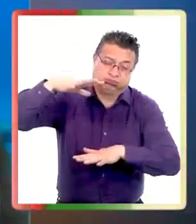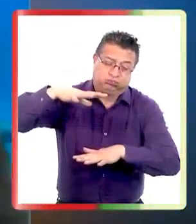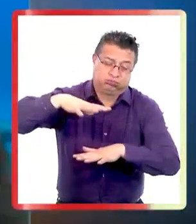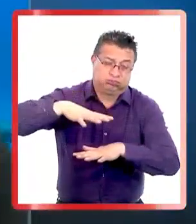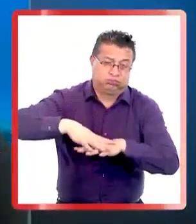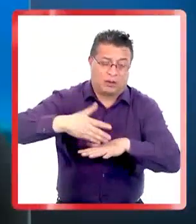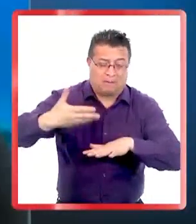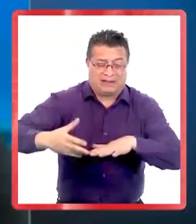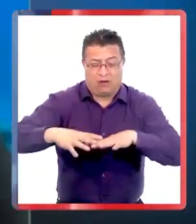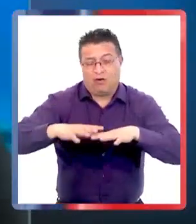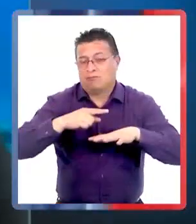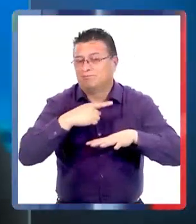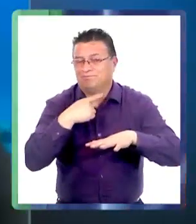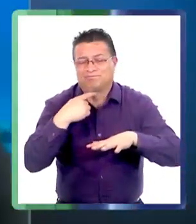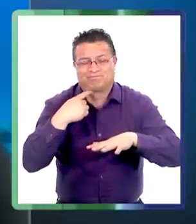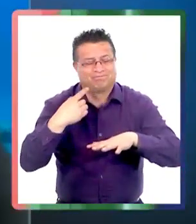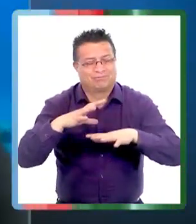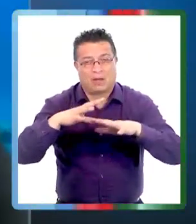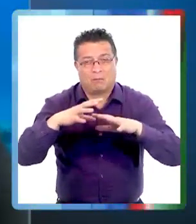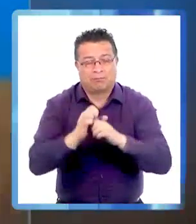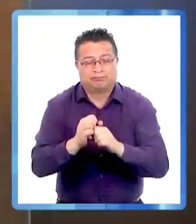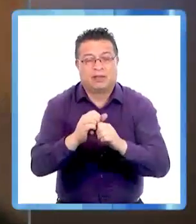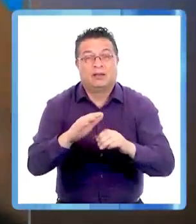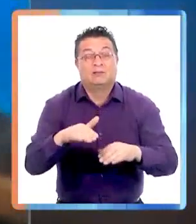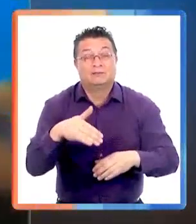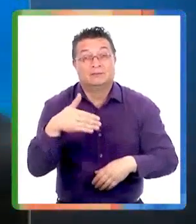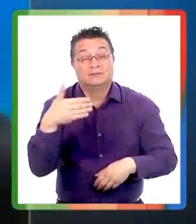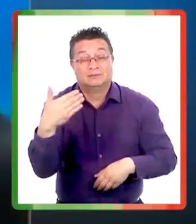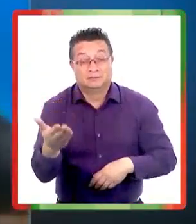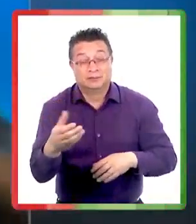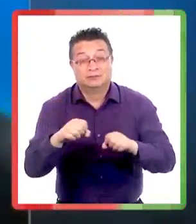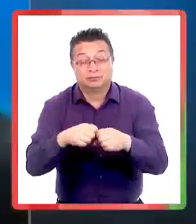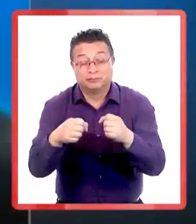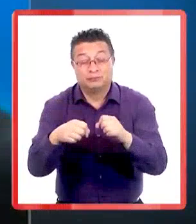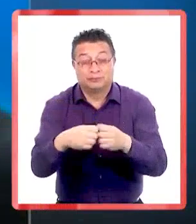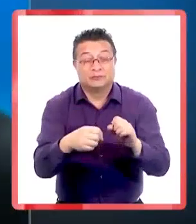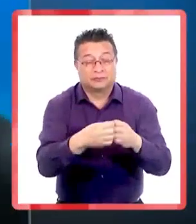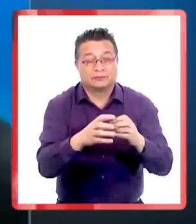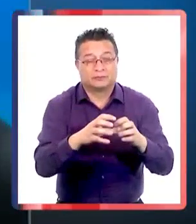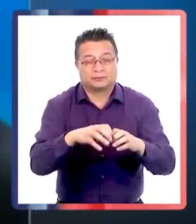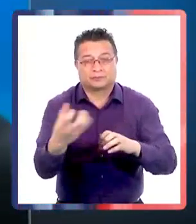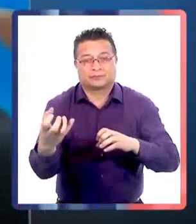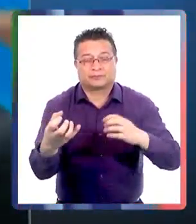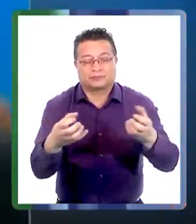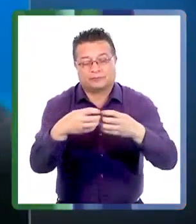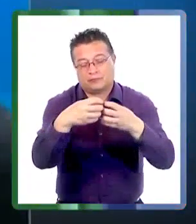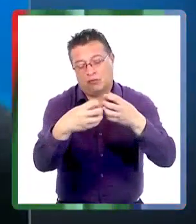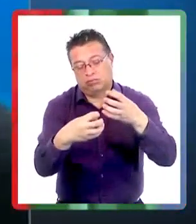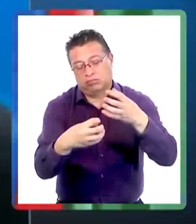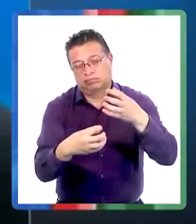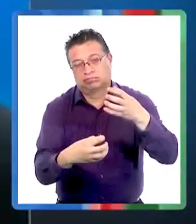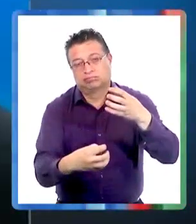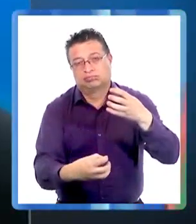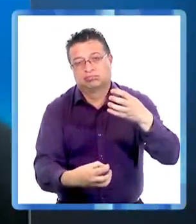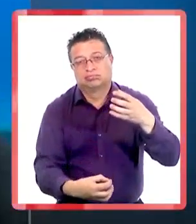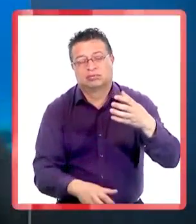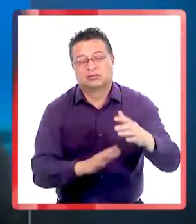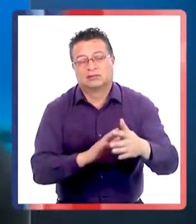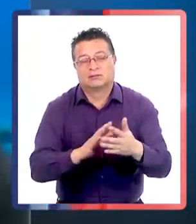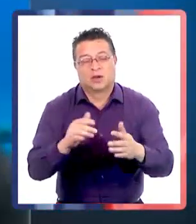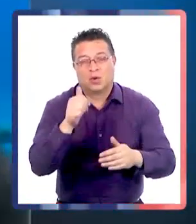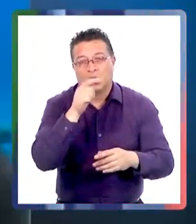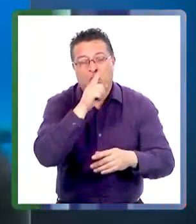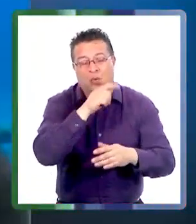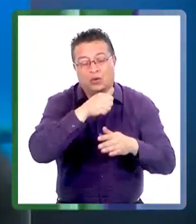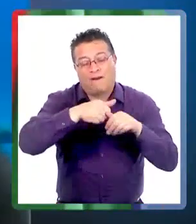aplasta entonces después todos los fragmentos y los escombros empiezan a